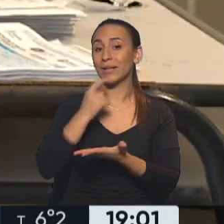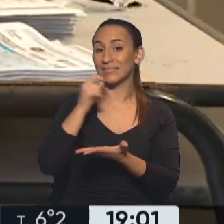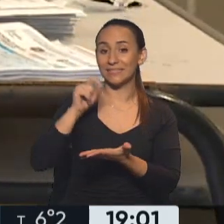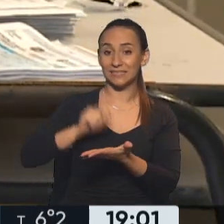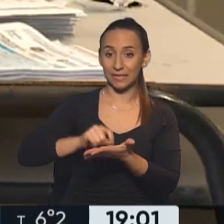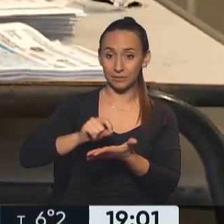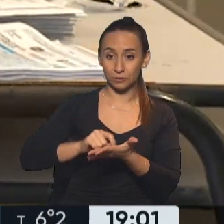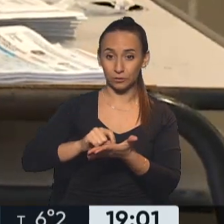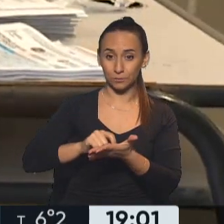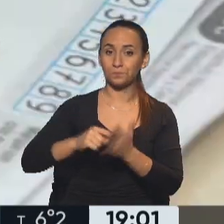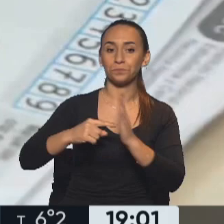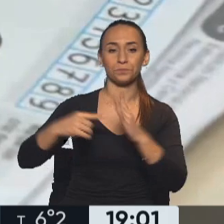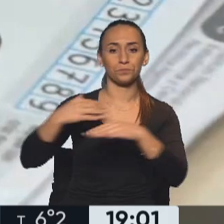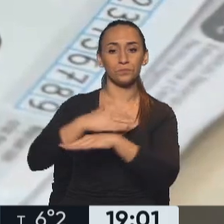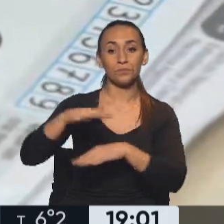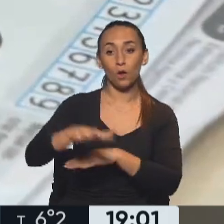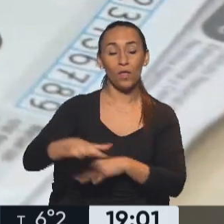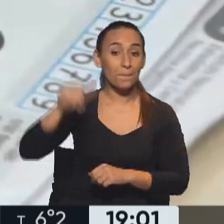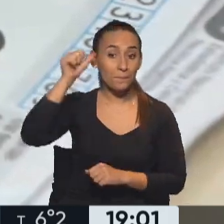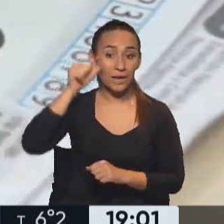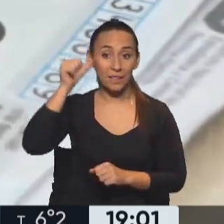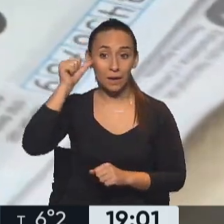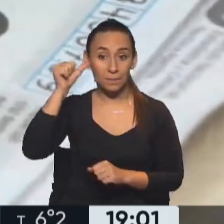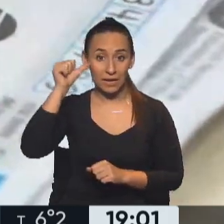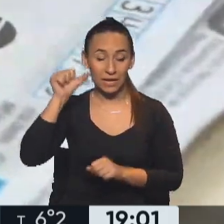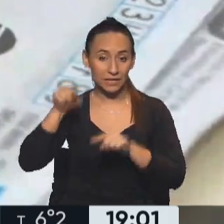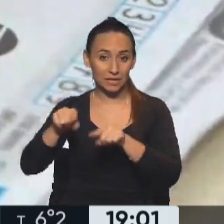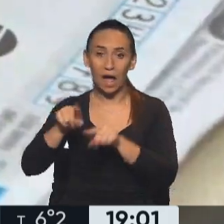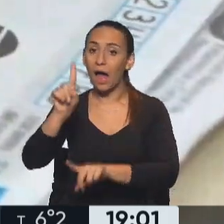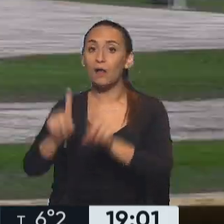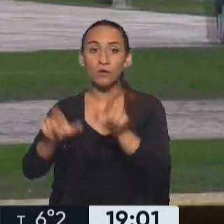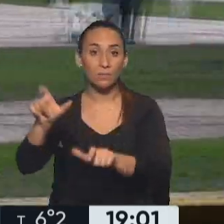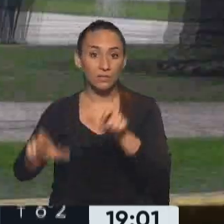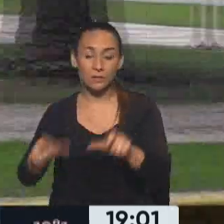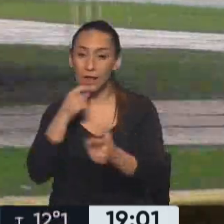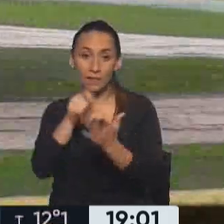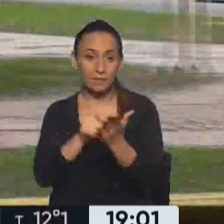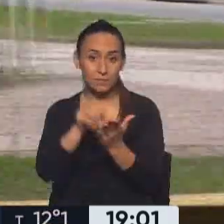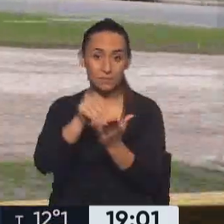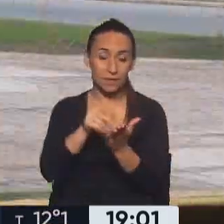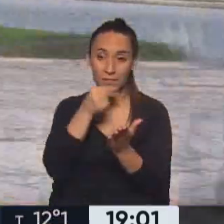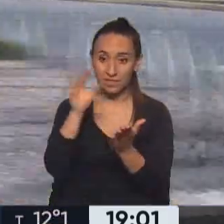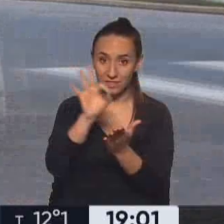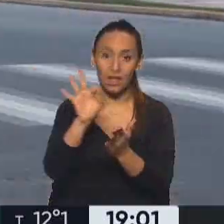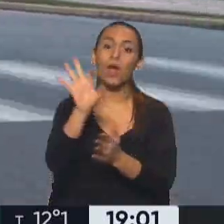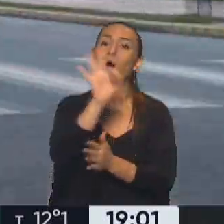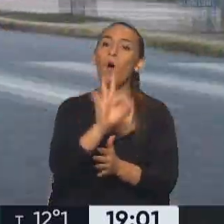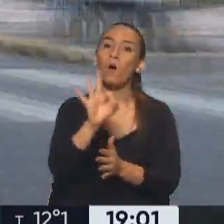tantas, en este caso Mar del Plata, y aquellos que no fueron censados o no cursaron